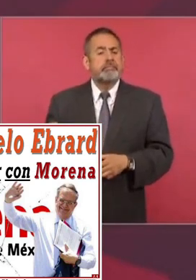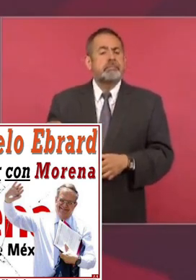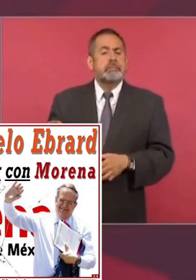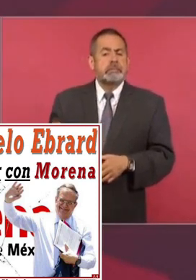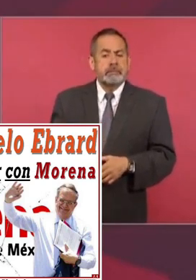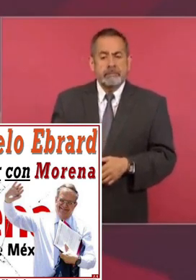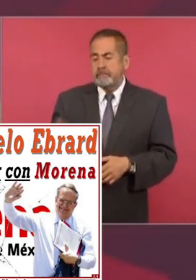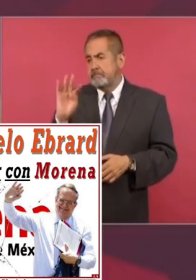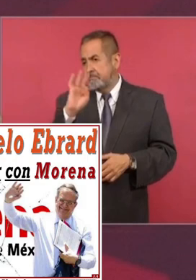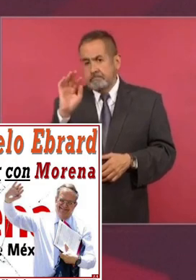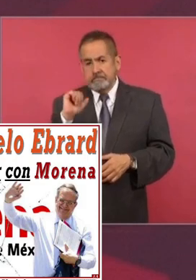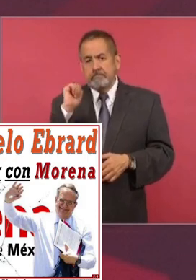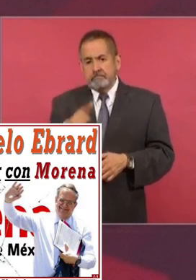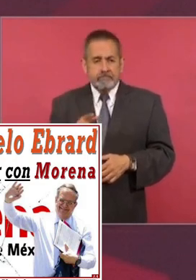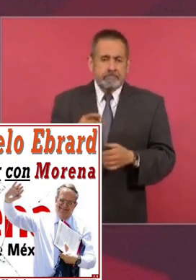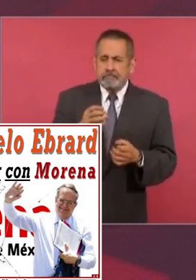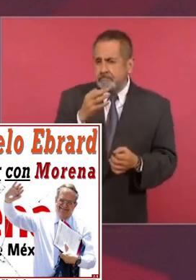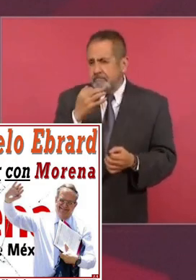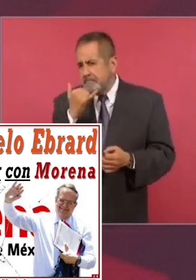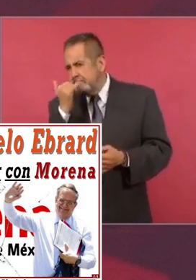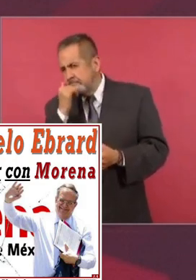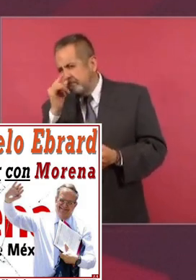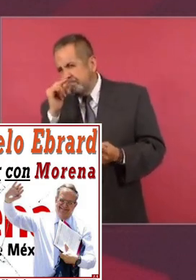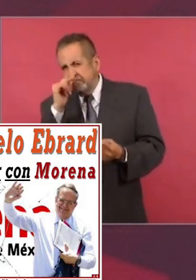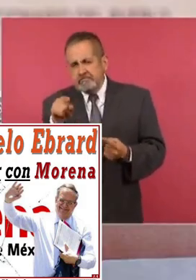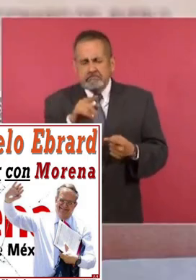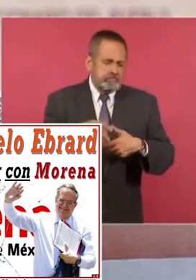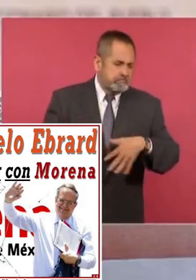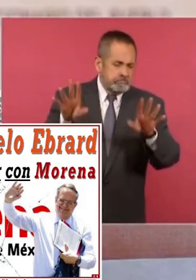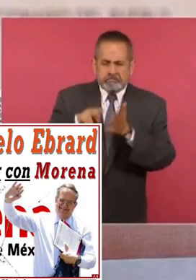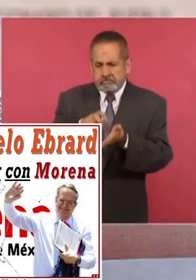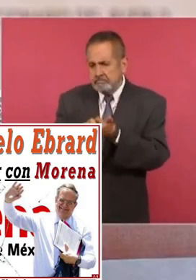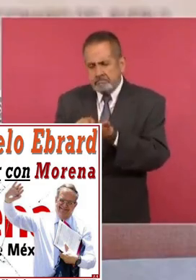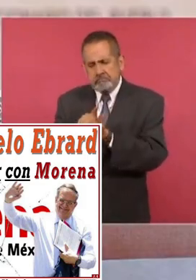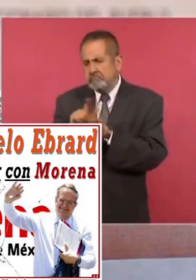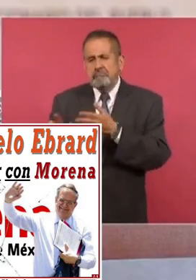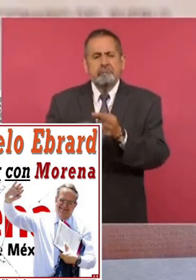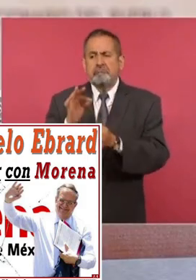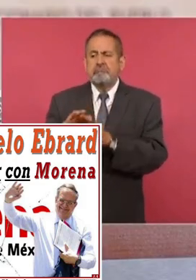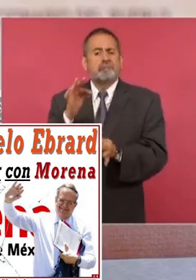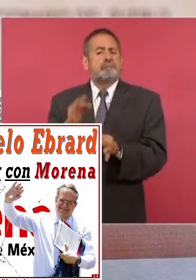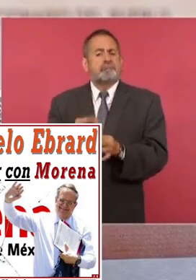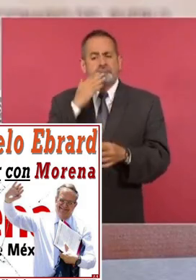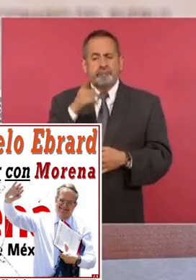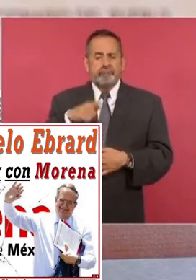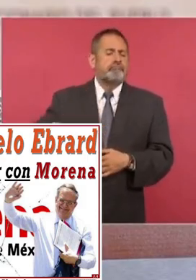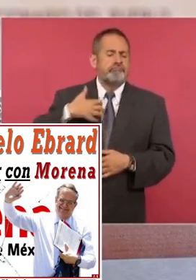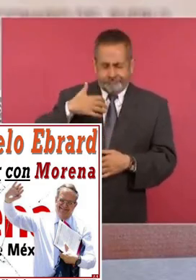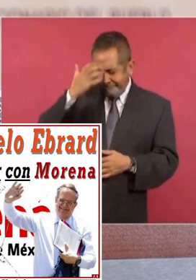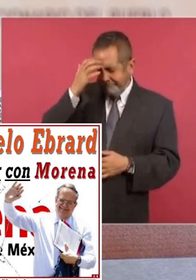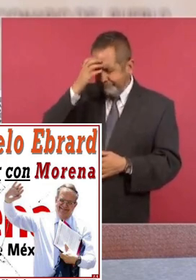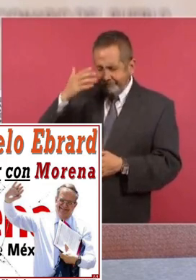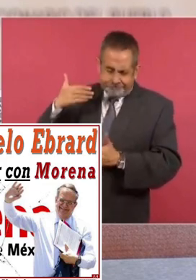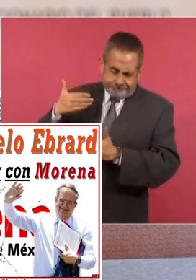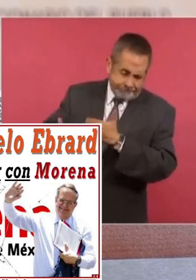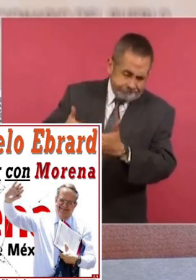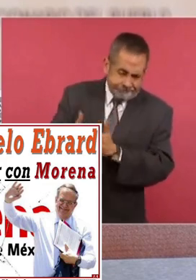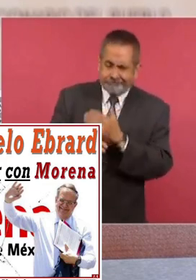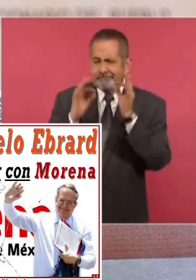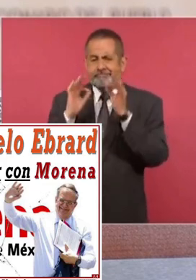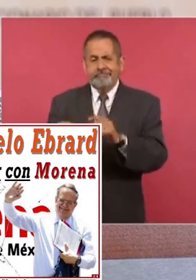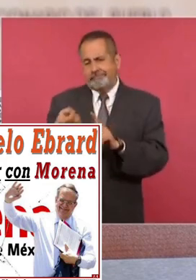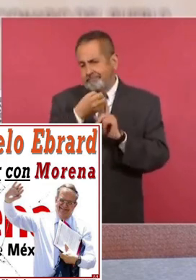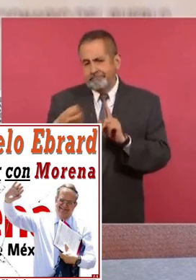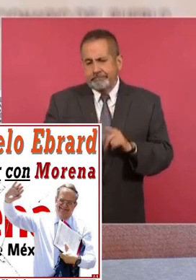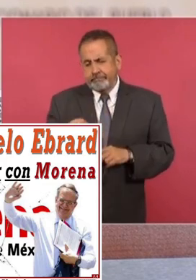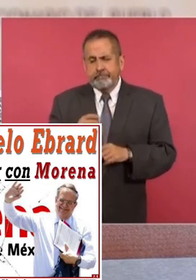algún tipo de incidencias que en su momento se estarán presentando, como aquí ya se dijo, pero conocimos todos de este proceso, se ha